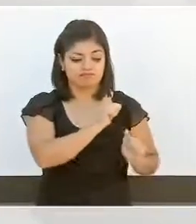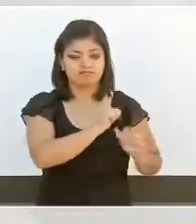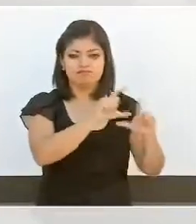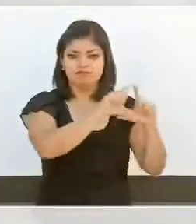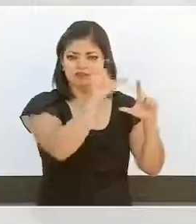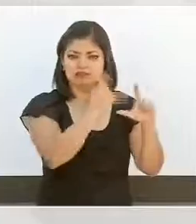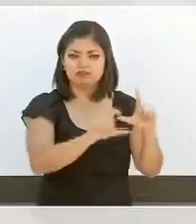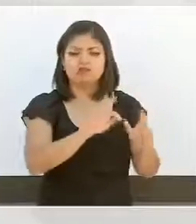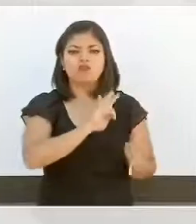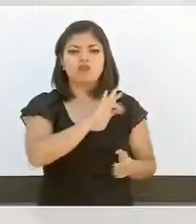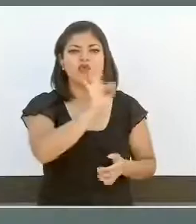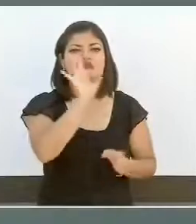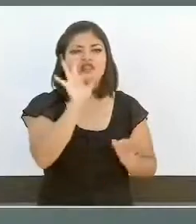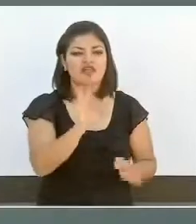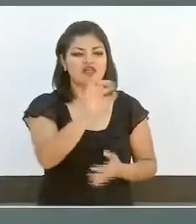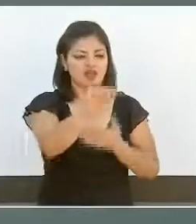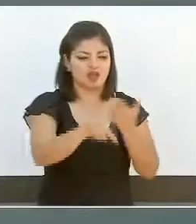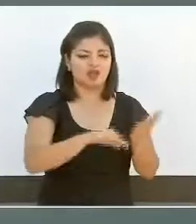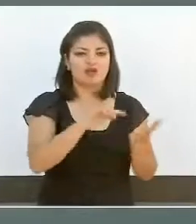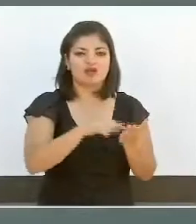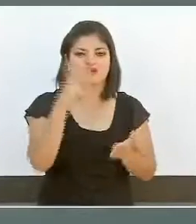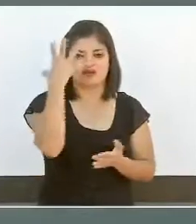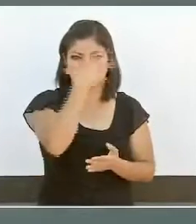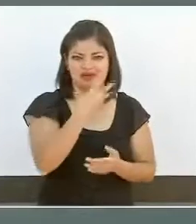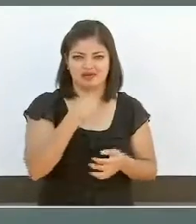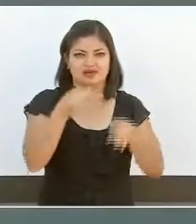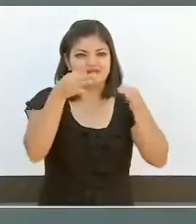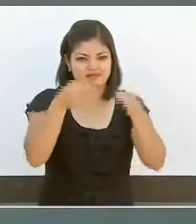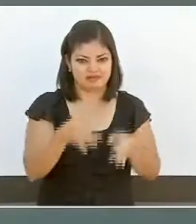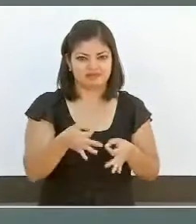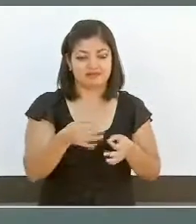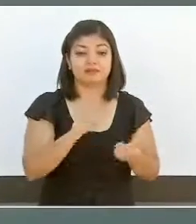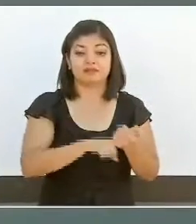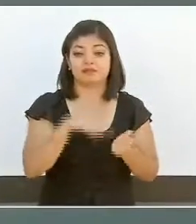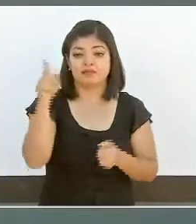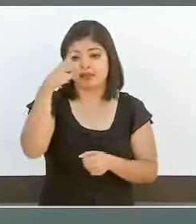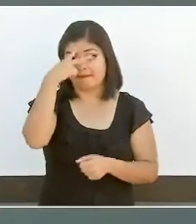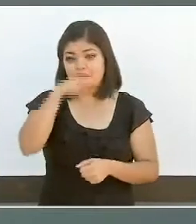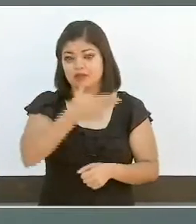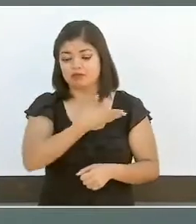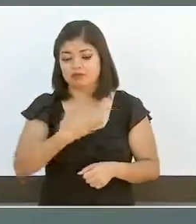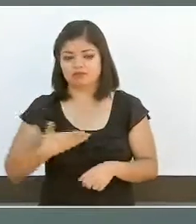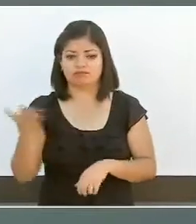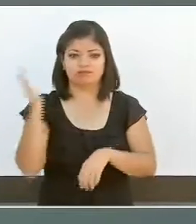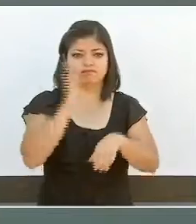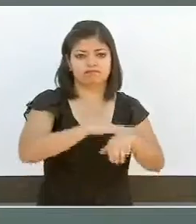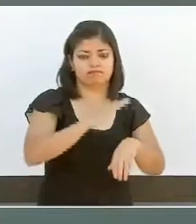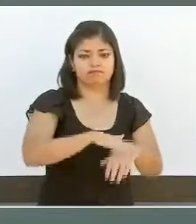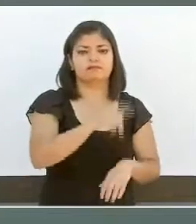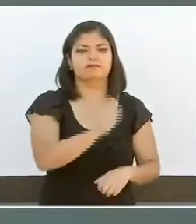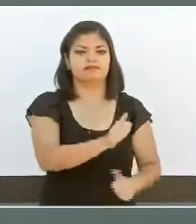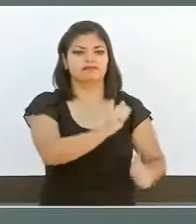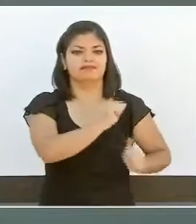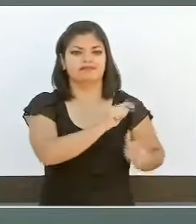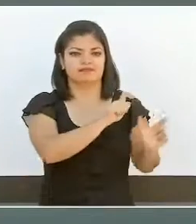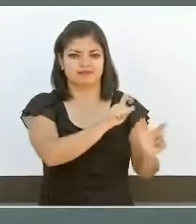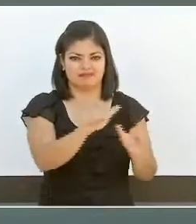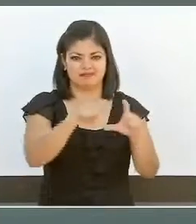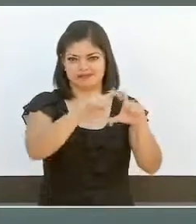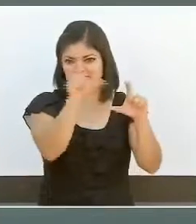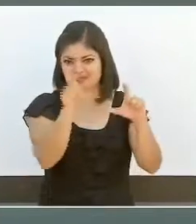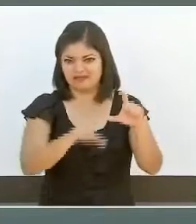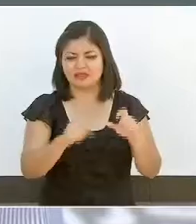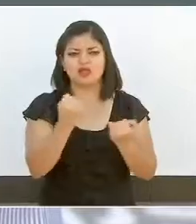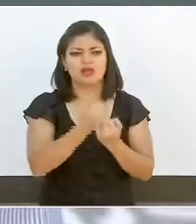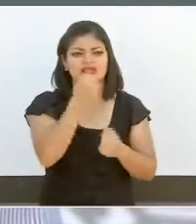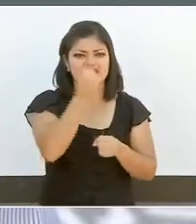instalaciones dignas. Por instrucción del presidente de México, la Guardia Nacional y la Secretaría de la Defensa